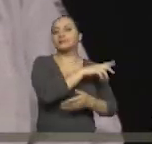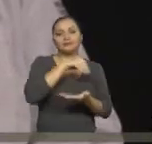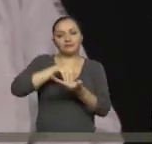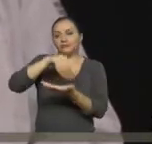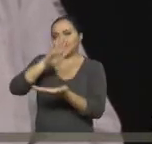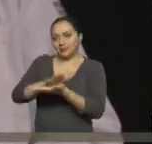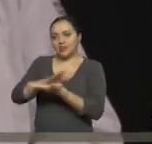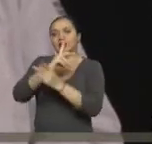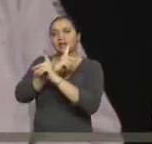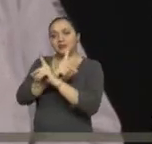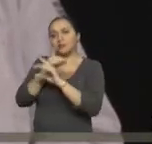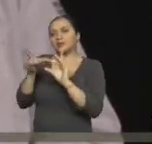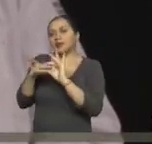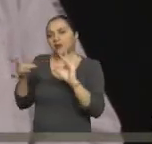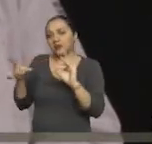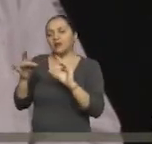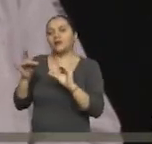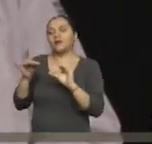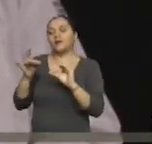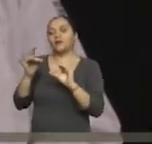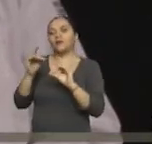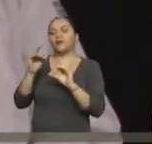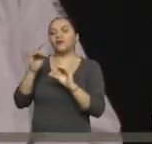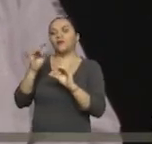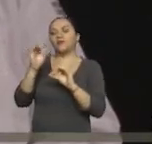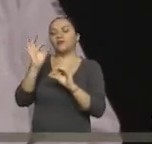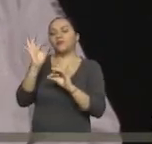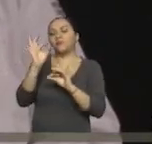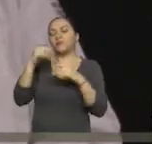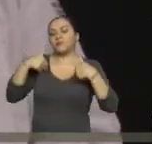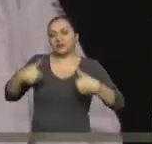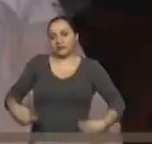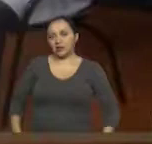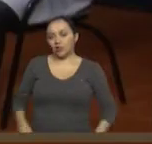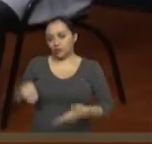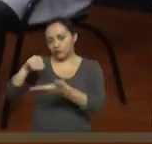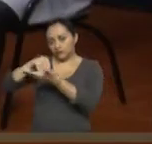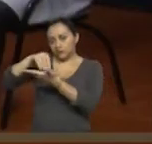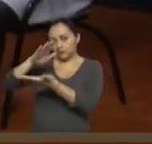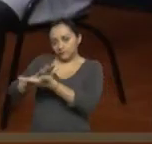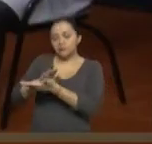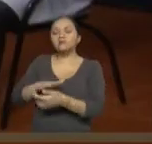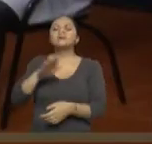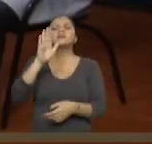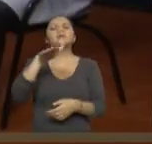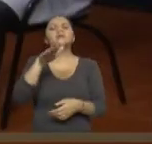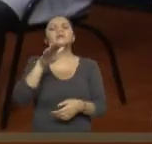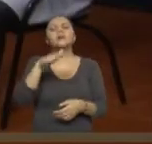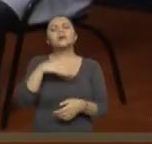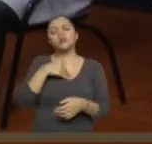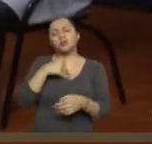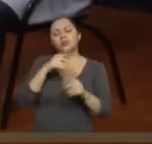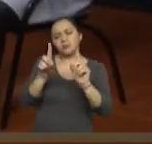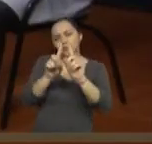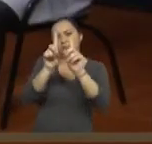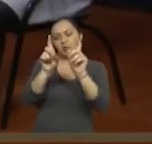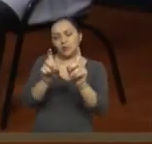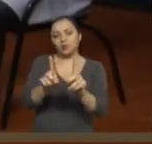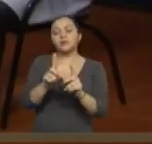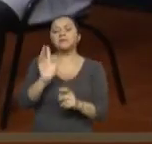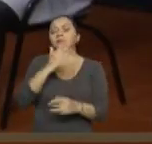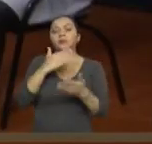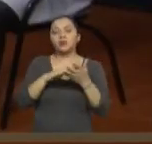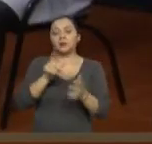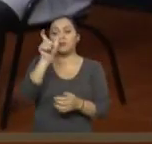será físico realmente. Solo para cerrar, ¿podría tener un efecto en la calificación una persona que tenga